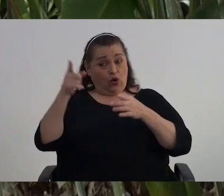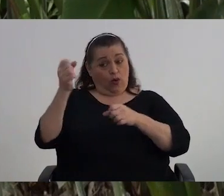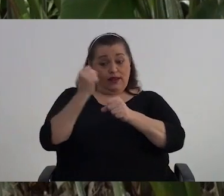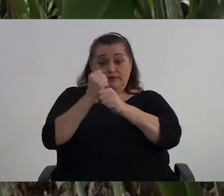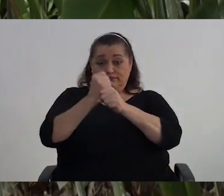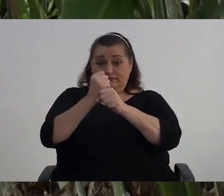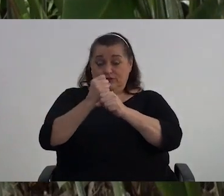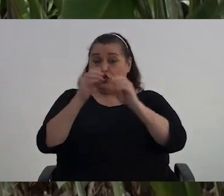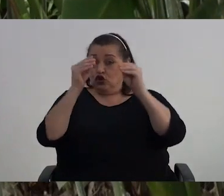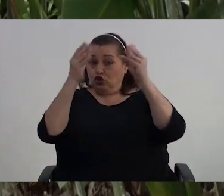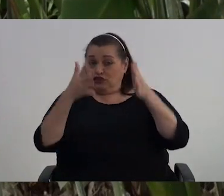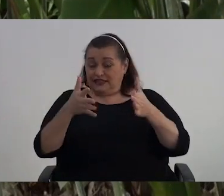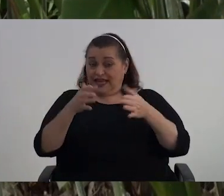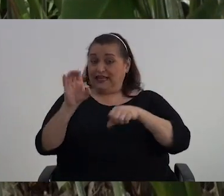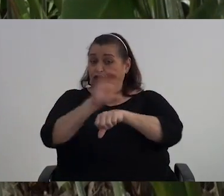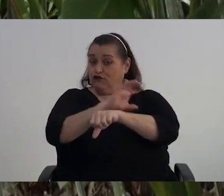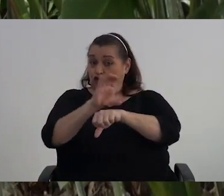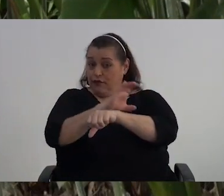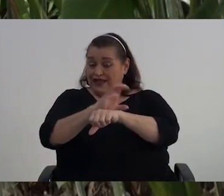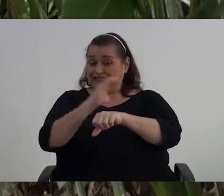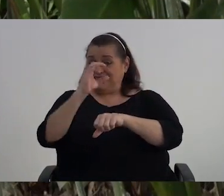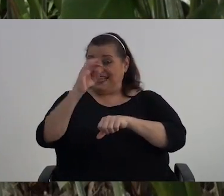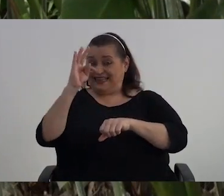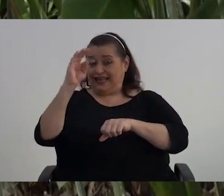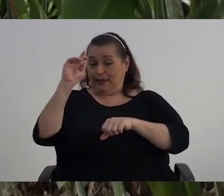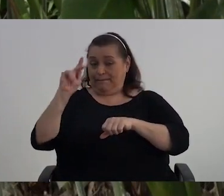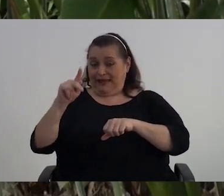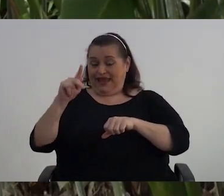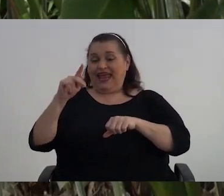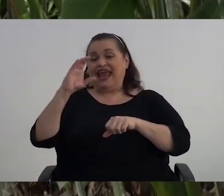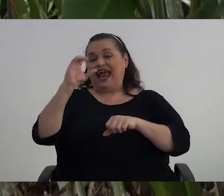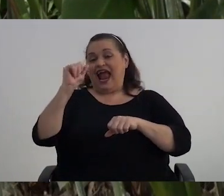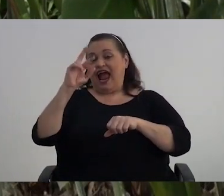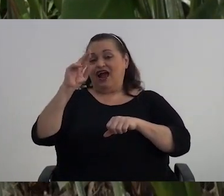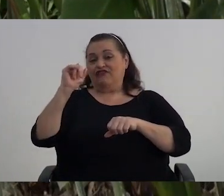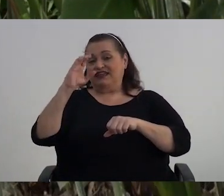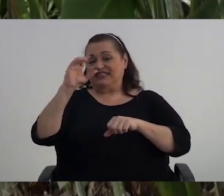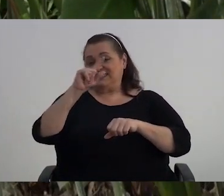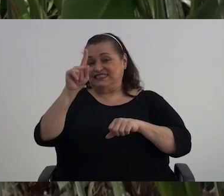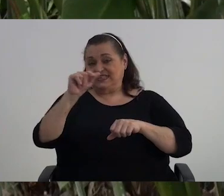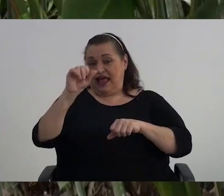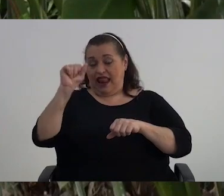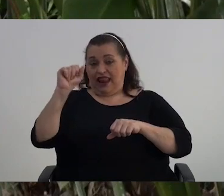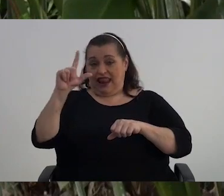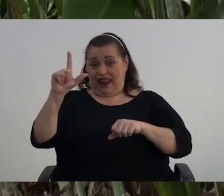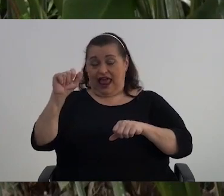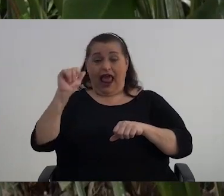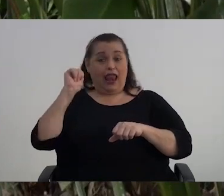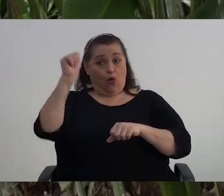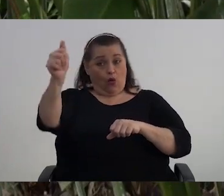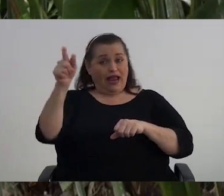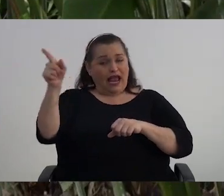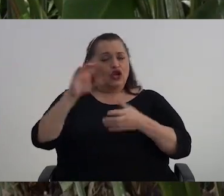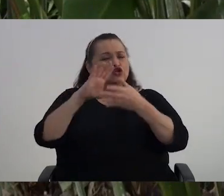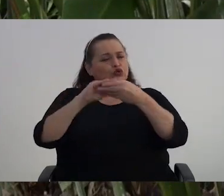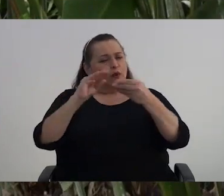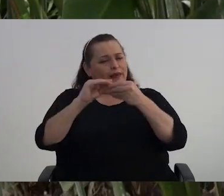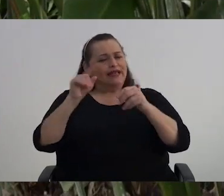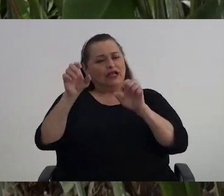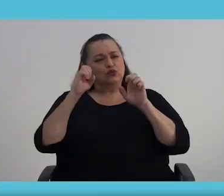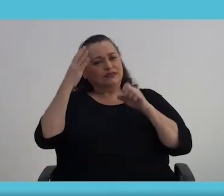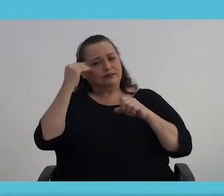como docente de informática en el CTP de Carrizal, a la Juela, nos hablará un poco acerca de su experiencia como educador.